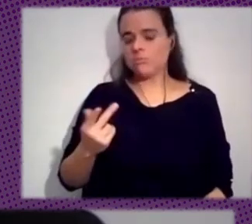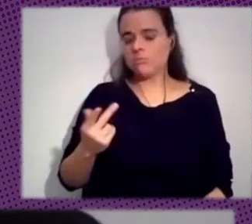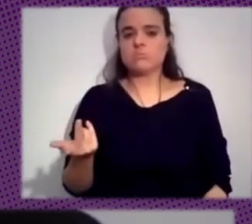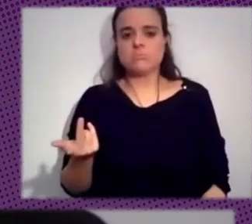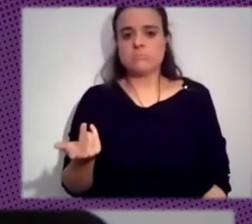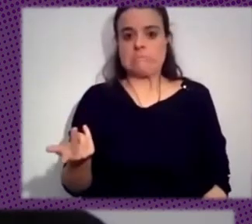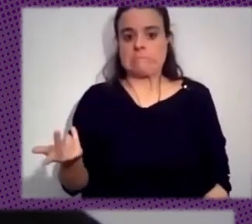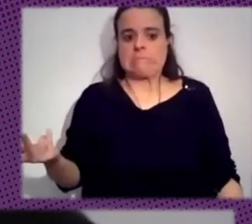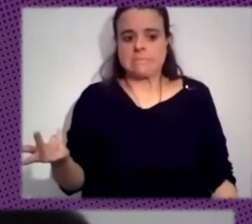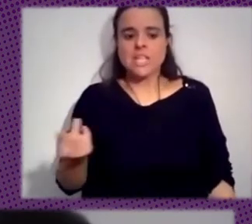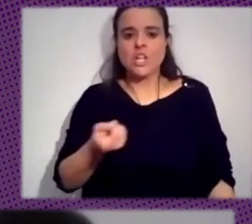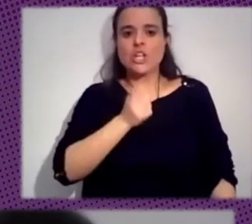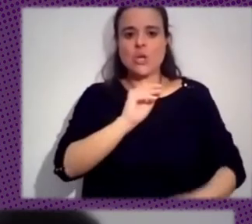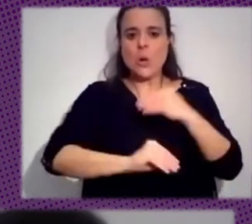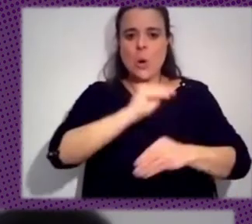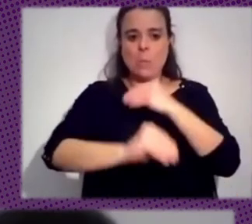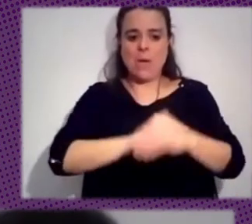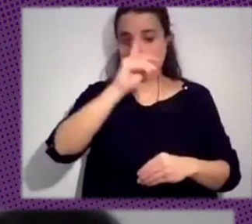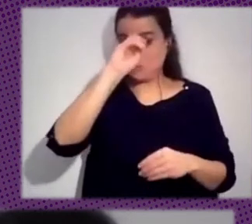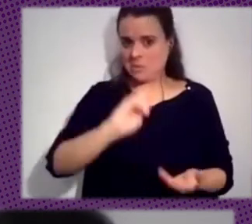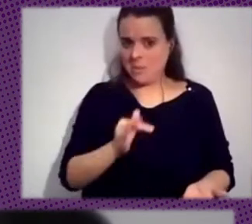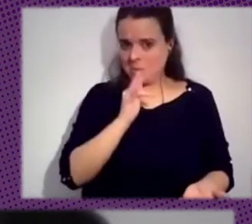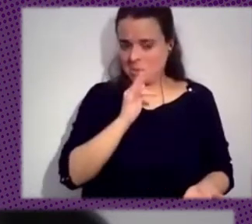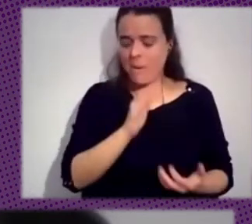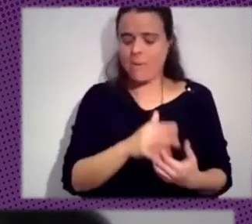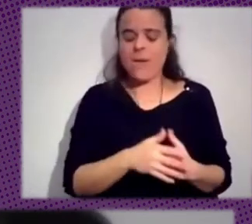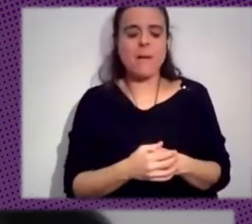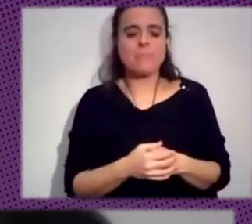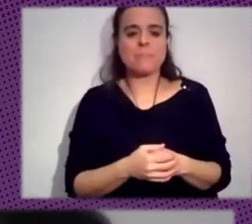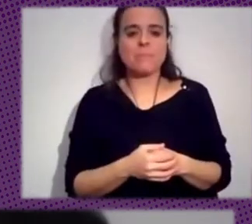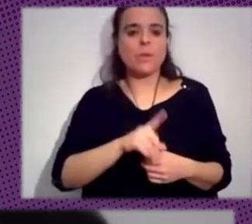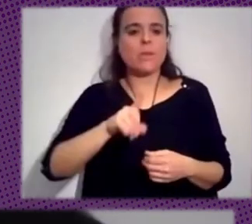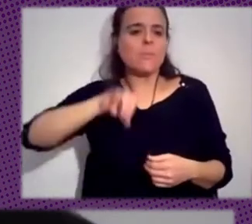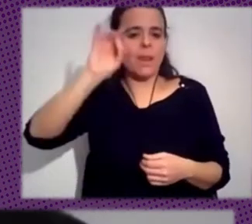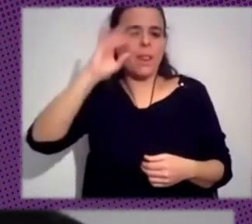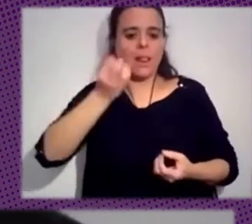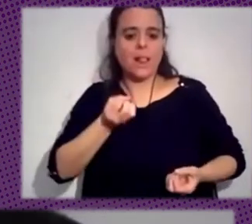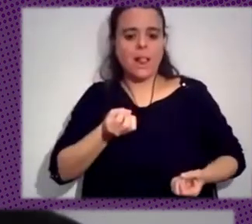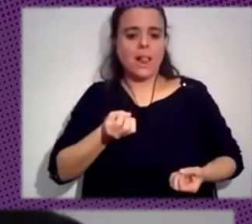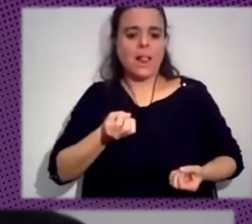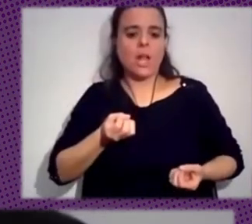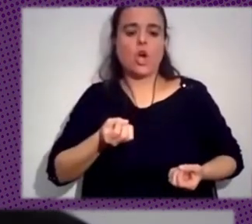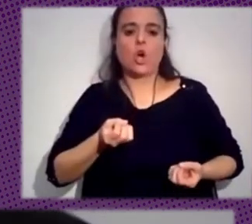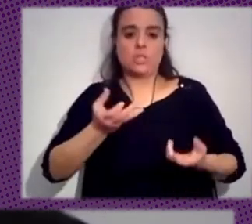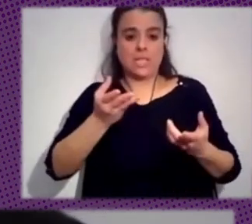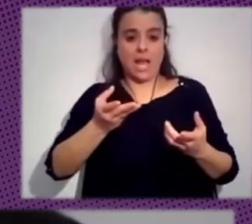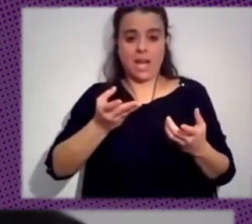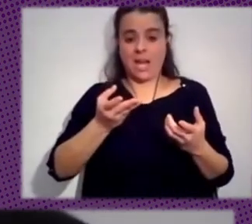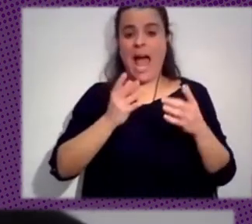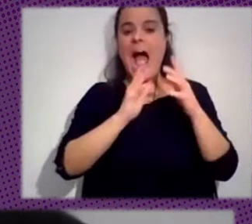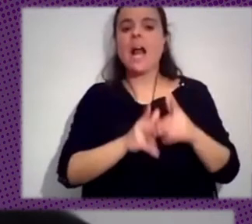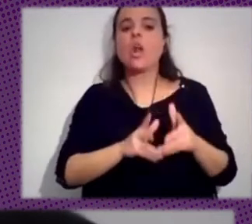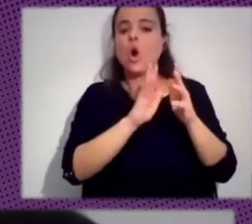un challenge de TikTok. Y también esta idea de contar lo del algoritmo ya, como que va quedando claro, pero